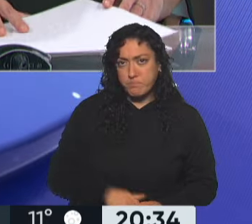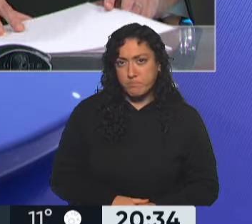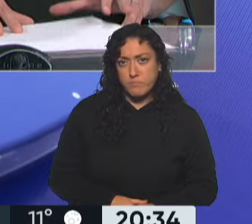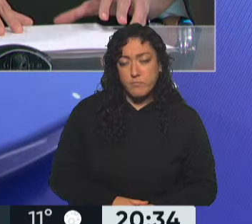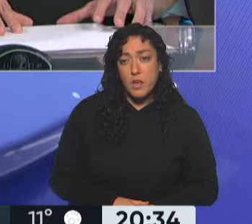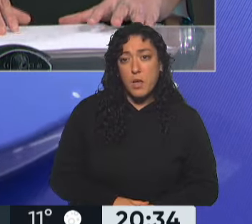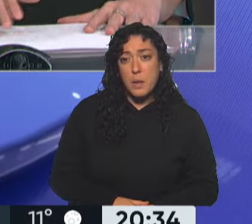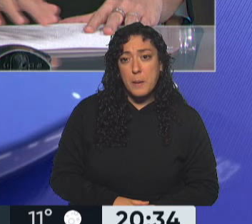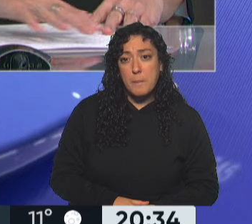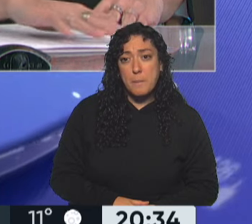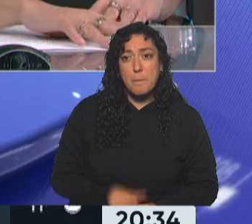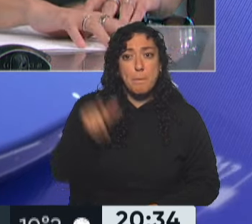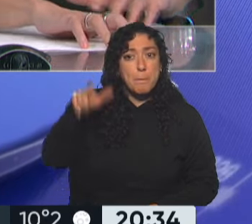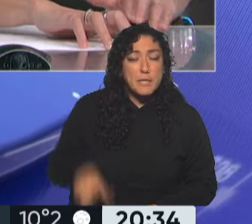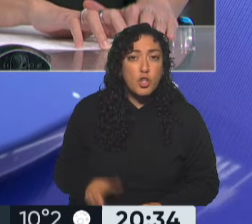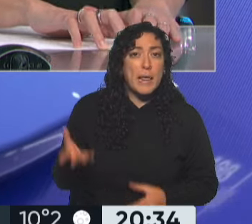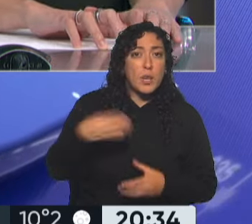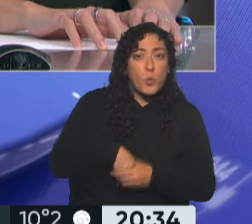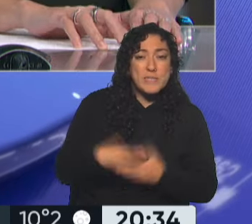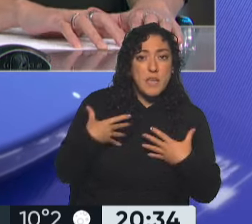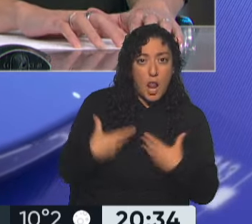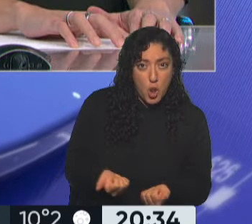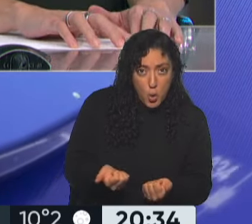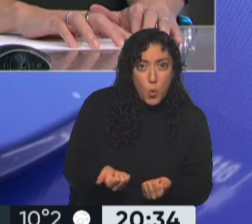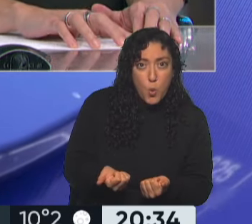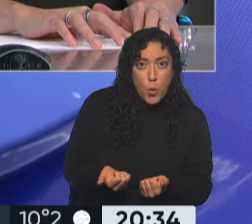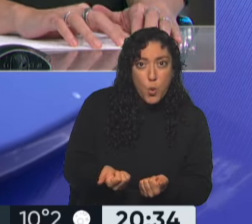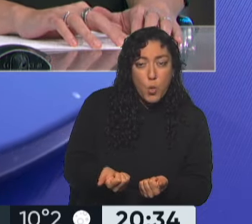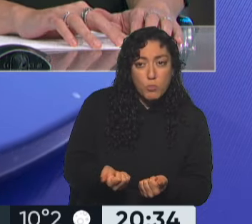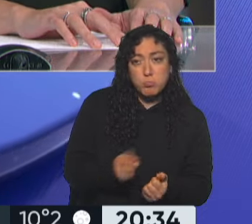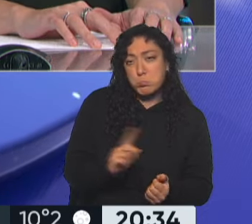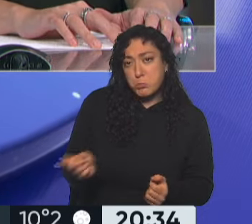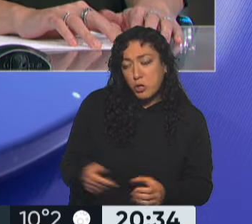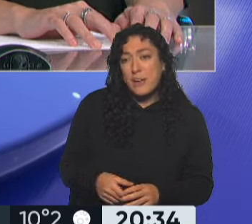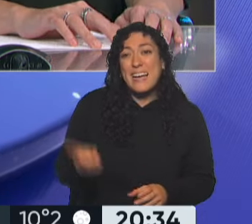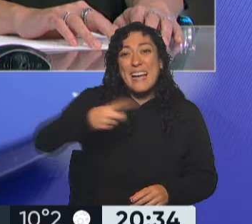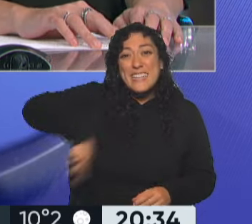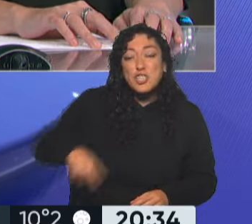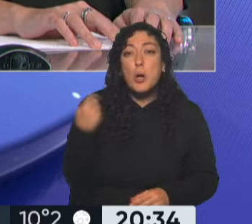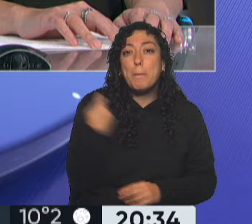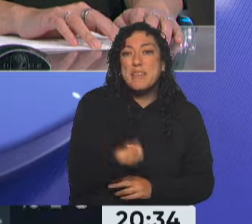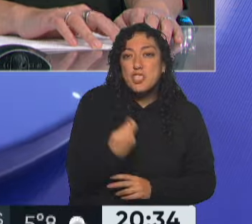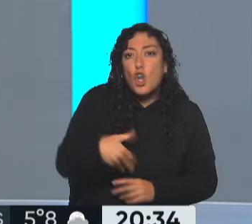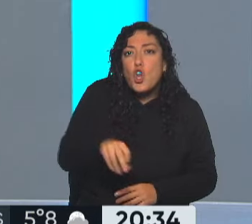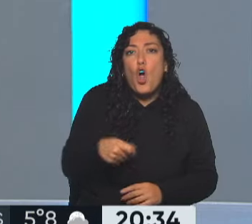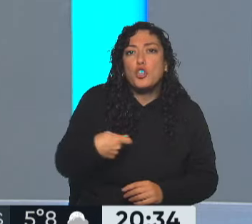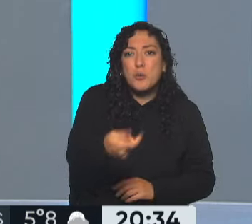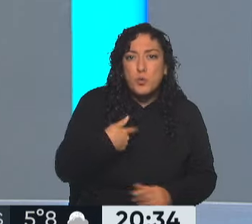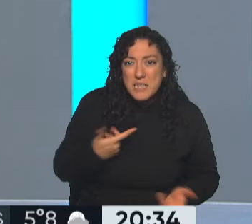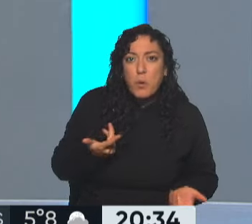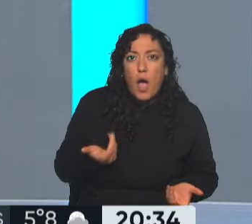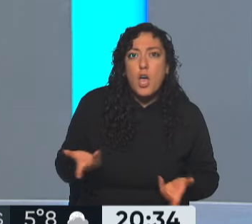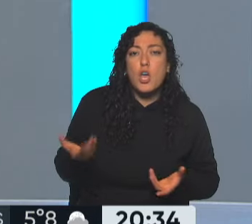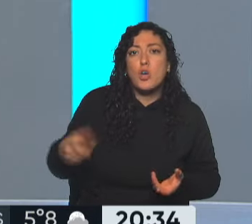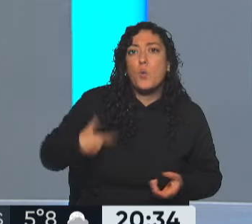afiliada a Incluir Salud. Recordemos, Maga, que quienes tienen Incluir Salud son quienes tienen pensiones no contributivas. Incluir Salud no